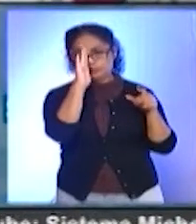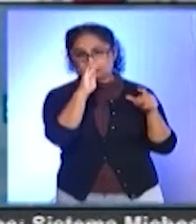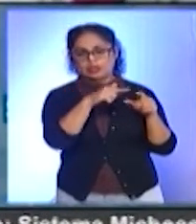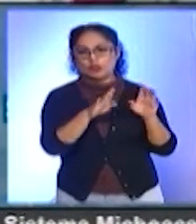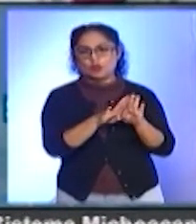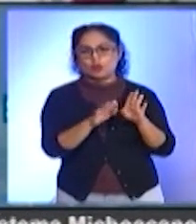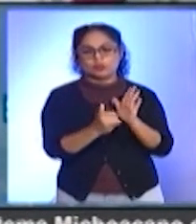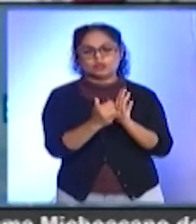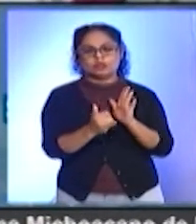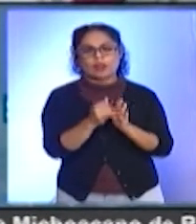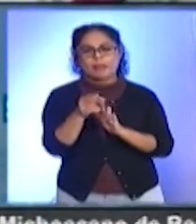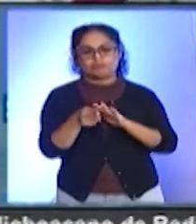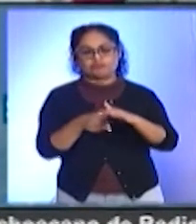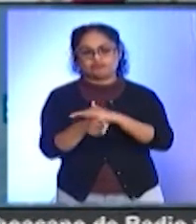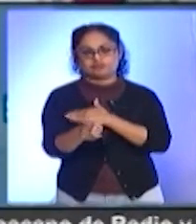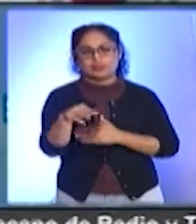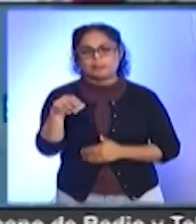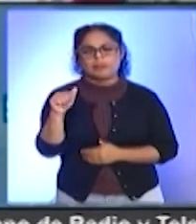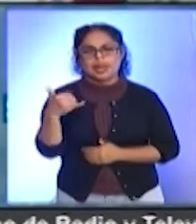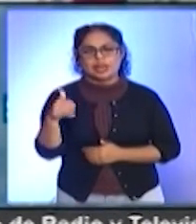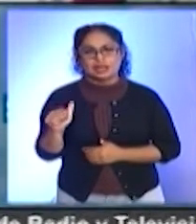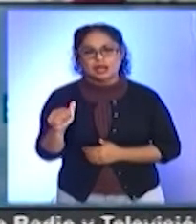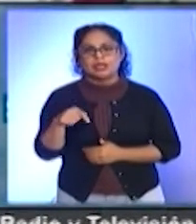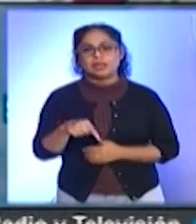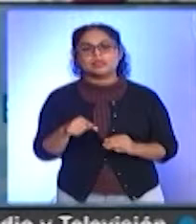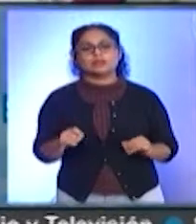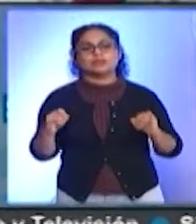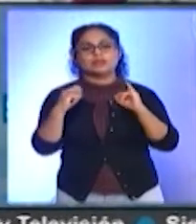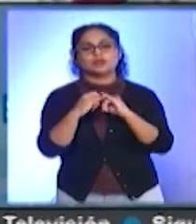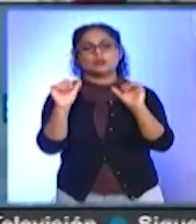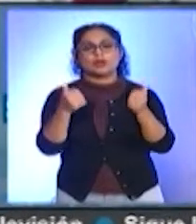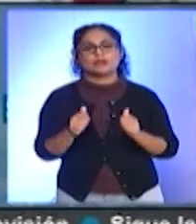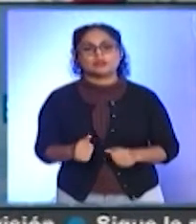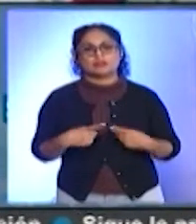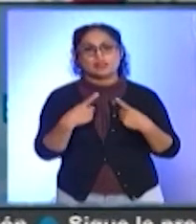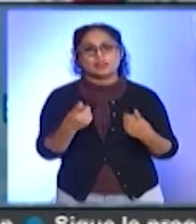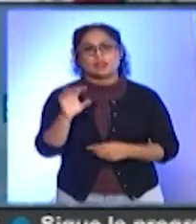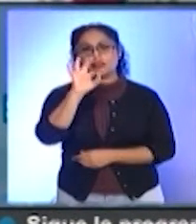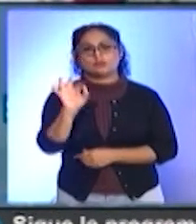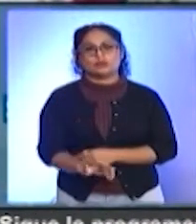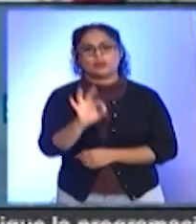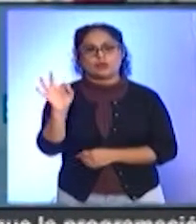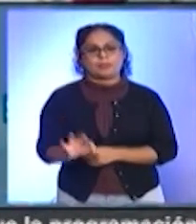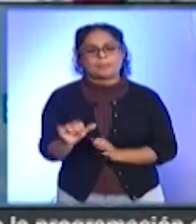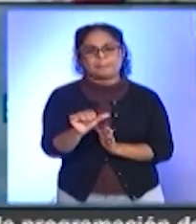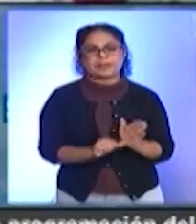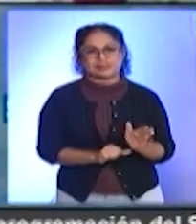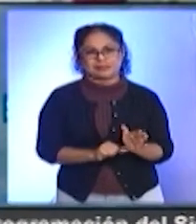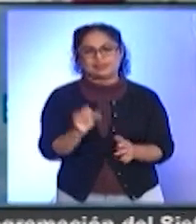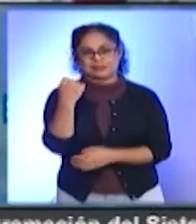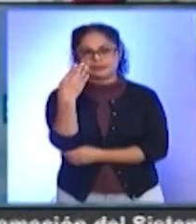construcción del Tren Maya. Y aquí en Michoacán, el Instituto del Artesano ofrece descuentos con motivo del mes patrio al